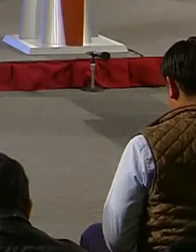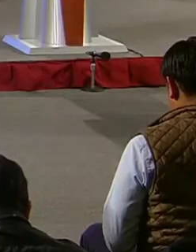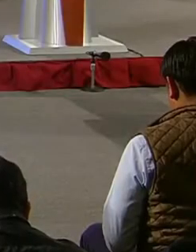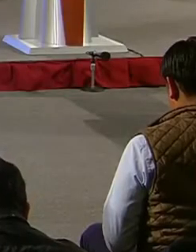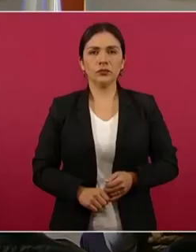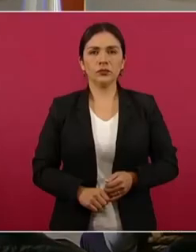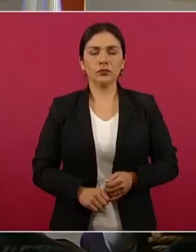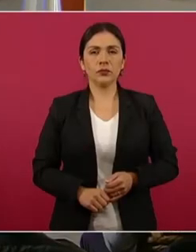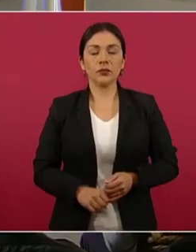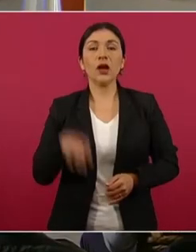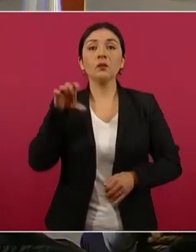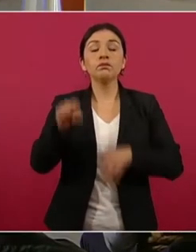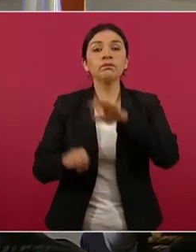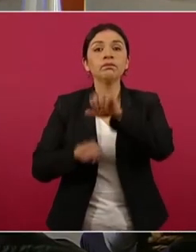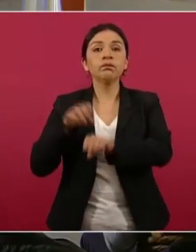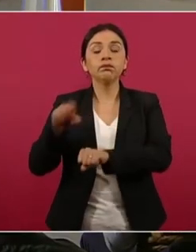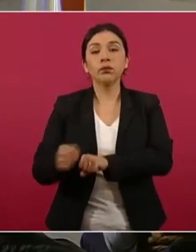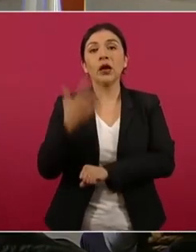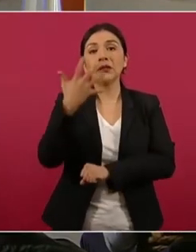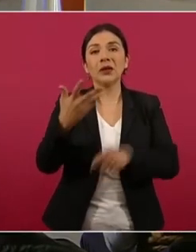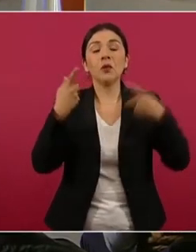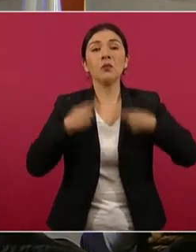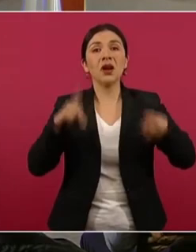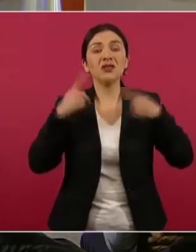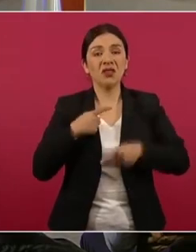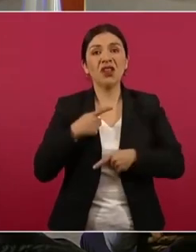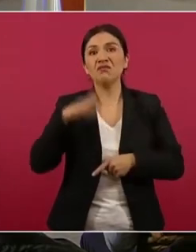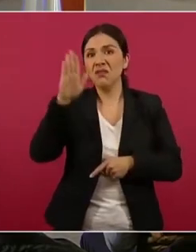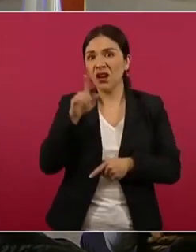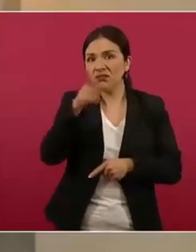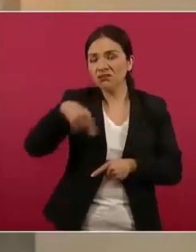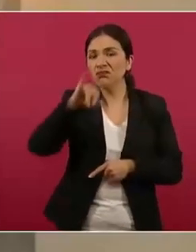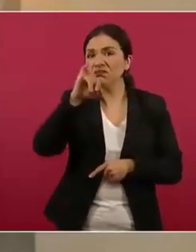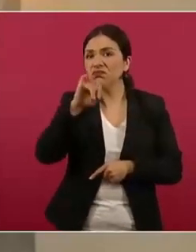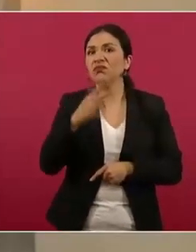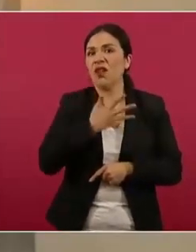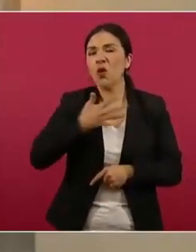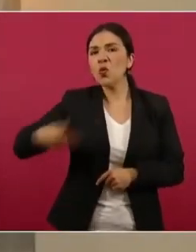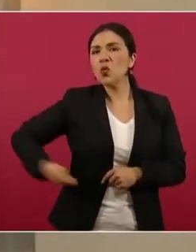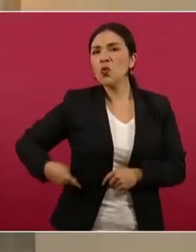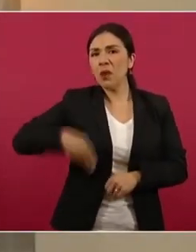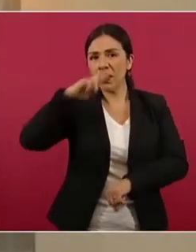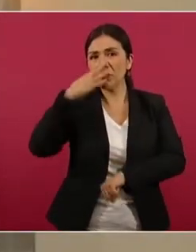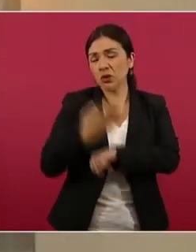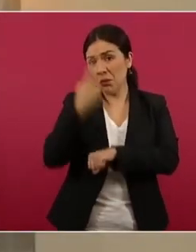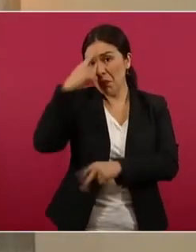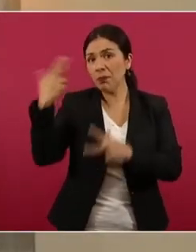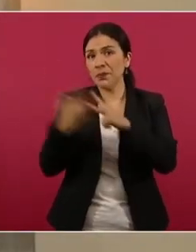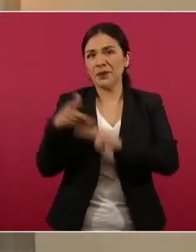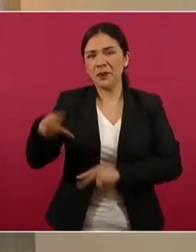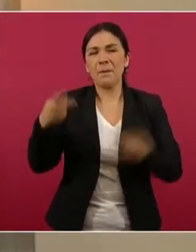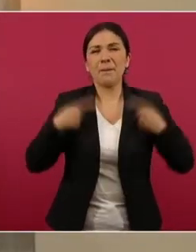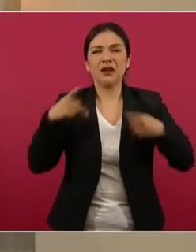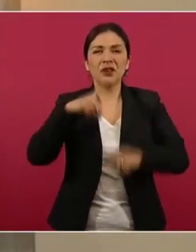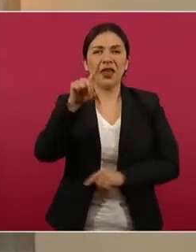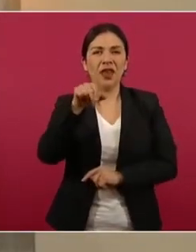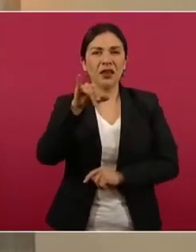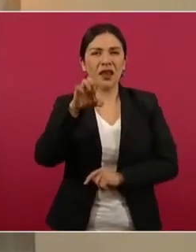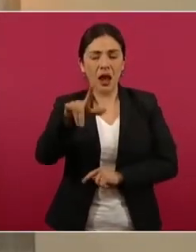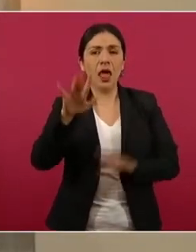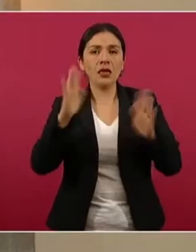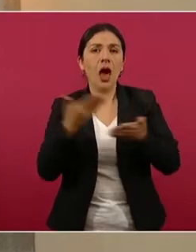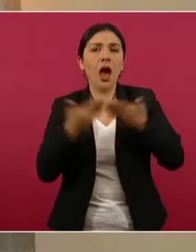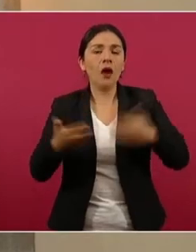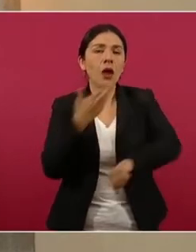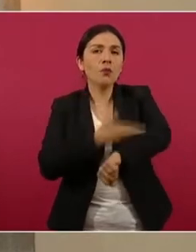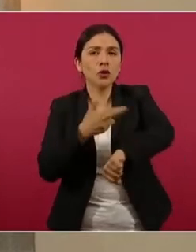autores presuntos de este evento criminal, los cuales fueron ya vinculados a proceso penal y